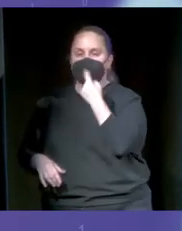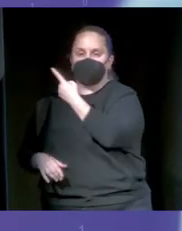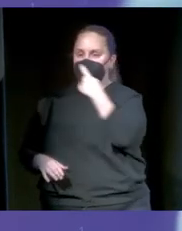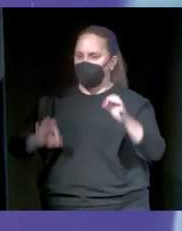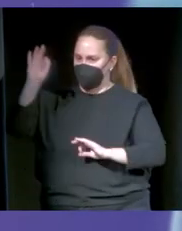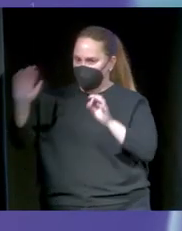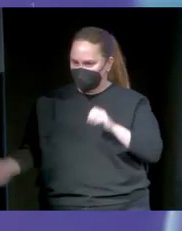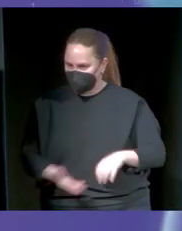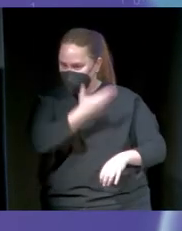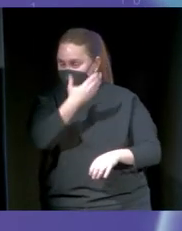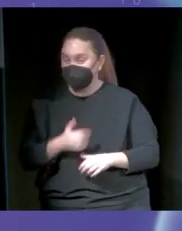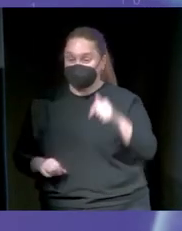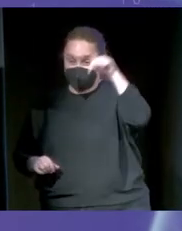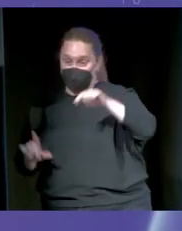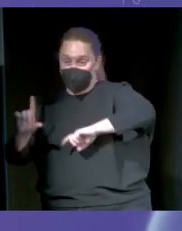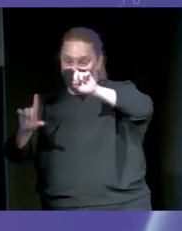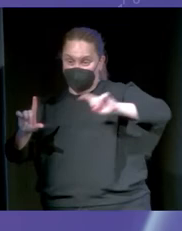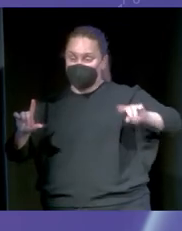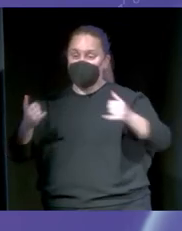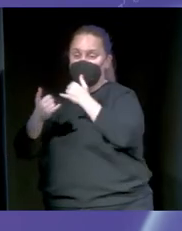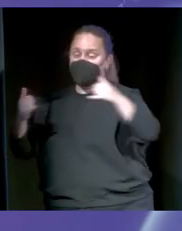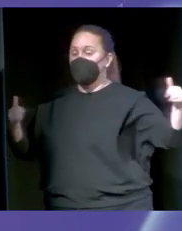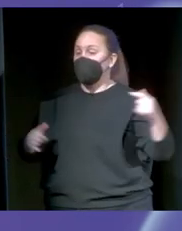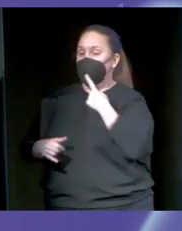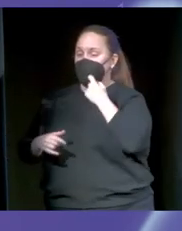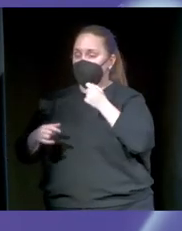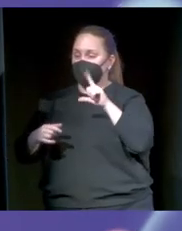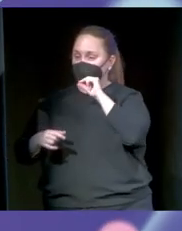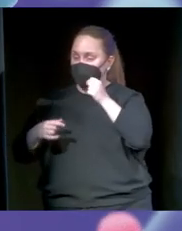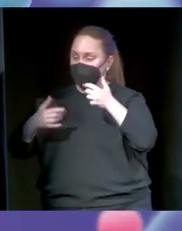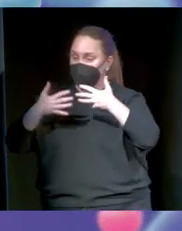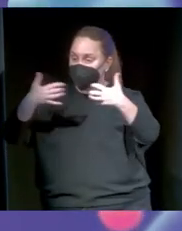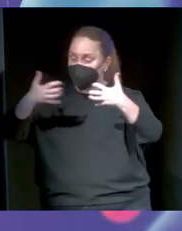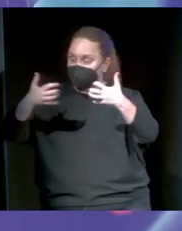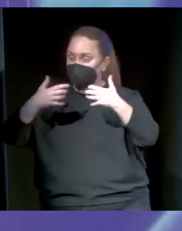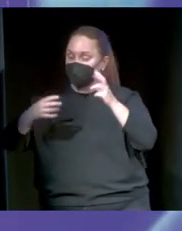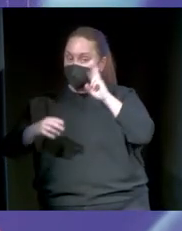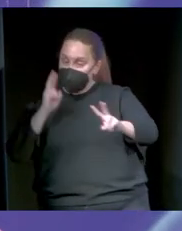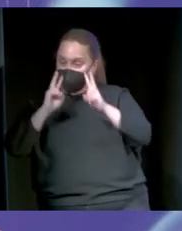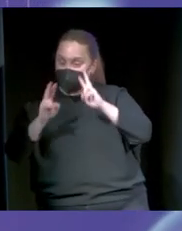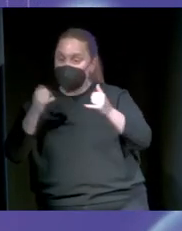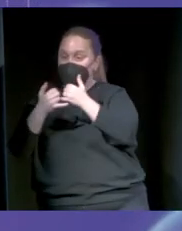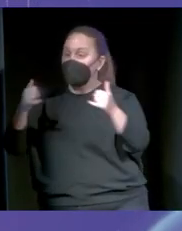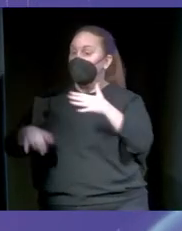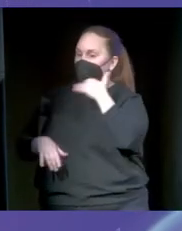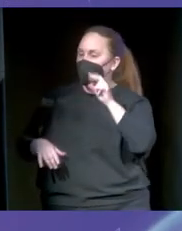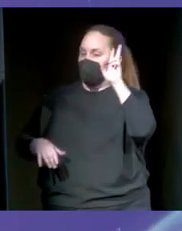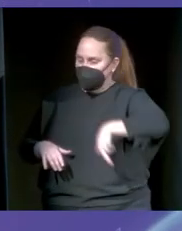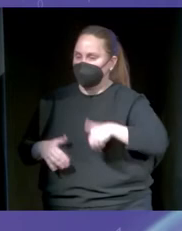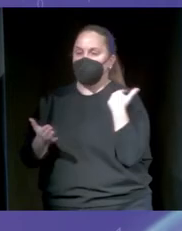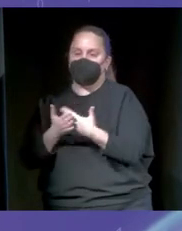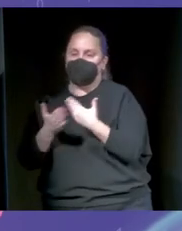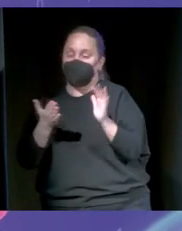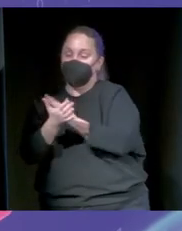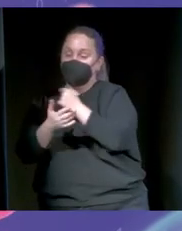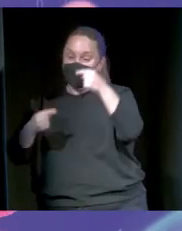Y lo más interesante es la gráfica de abajo. Línea roja, cantidad de tweets que se están viendo. Línea azul, los que son verificables. El gap